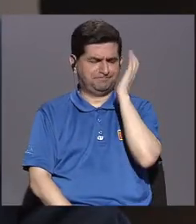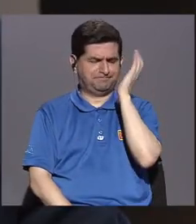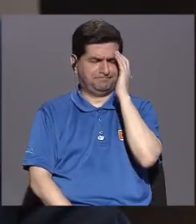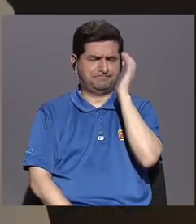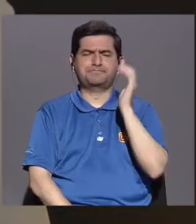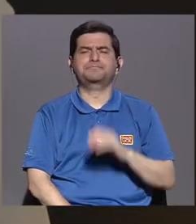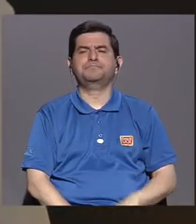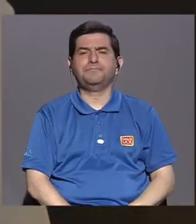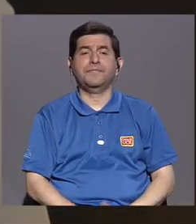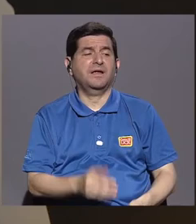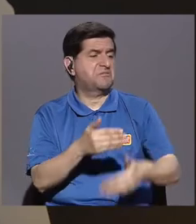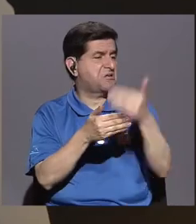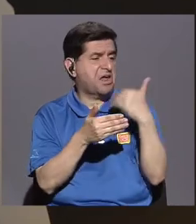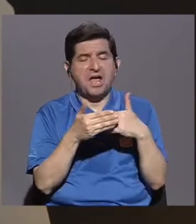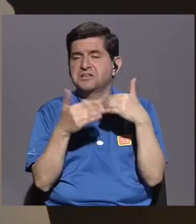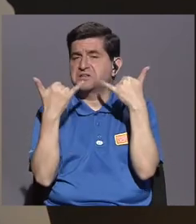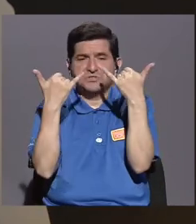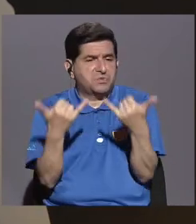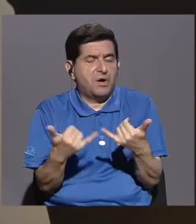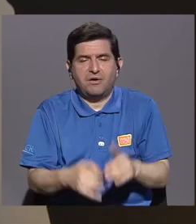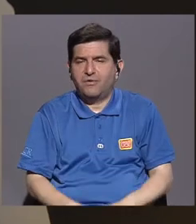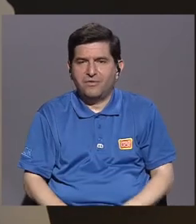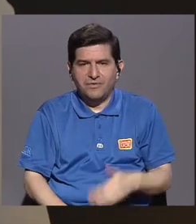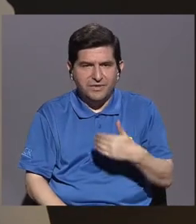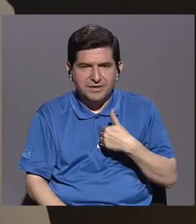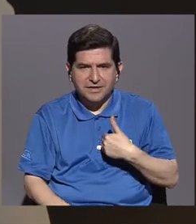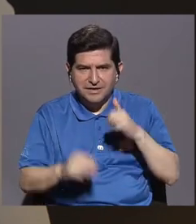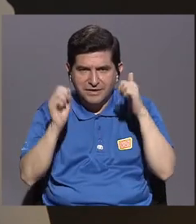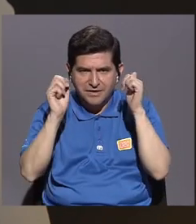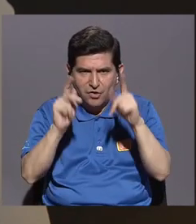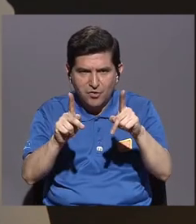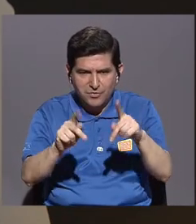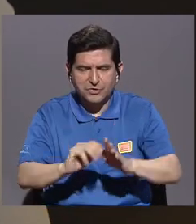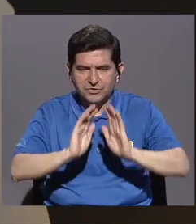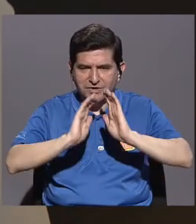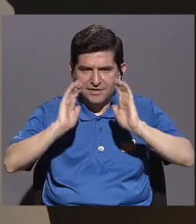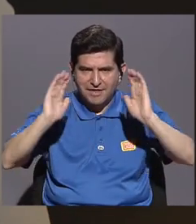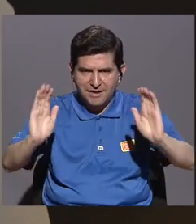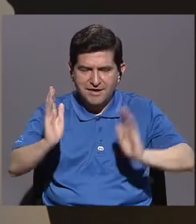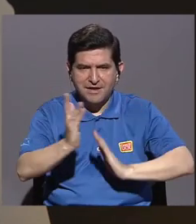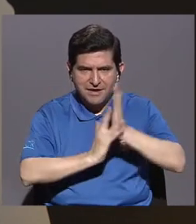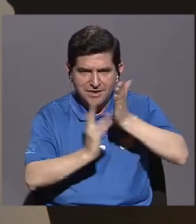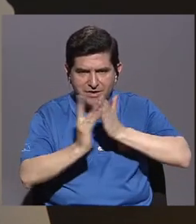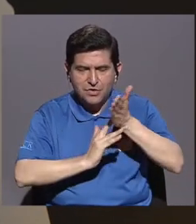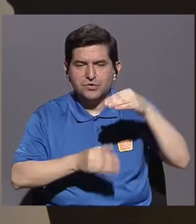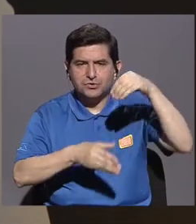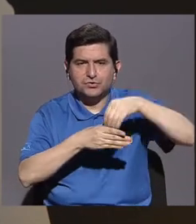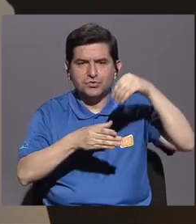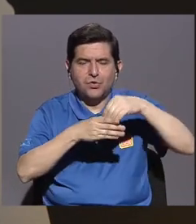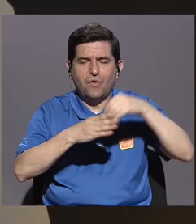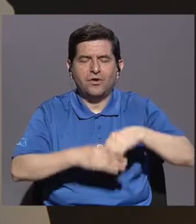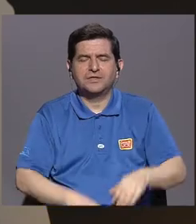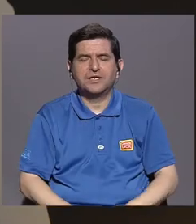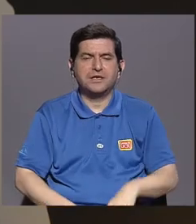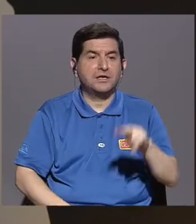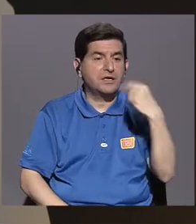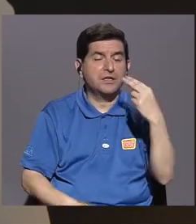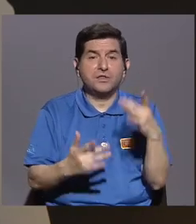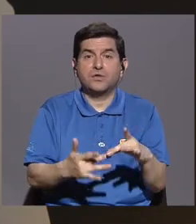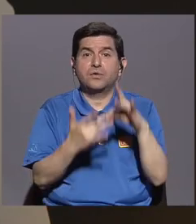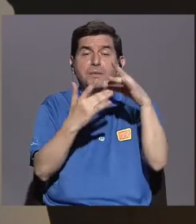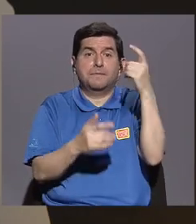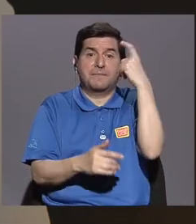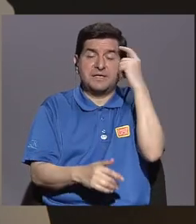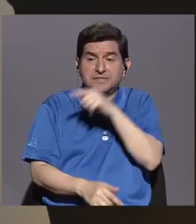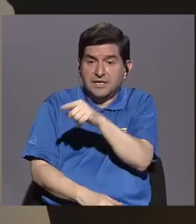de que ni antes ni ahora existe la posibilidad de que los niños accedan a contenido informativo o noticioso especialmente